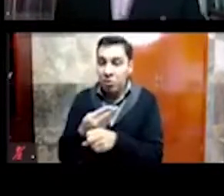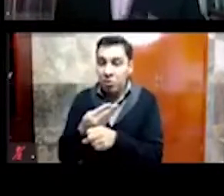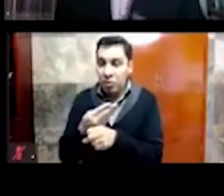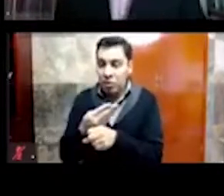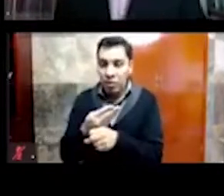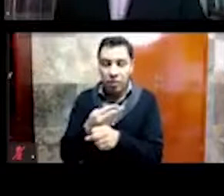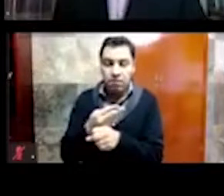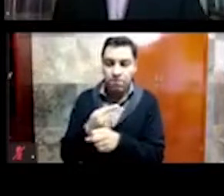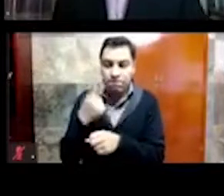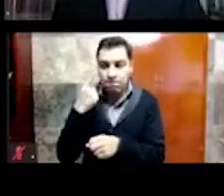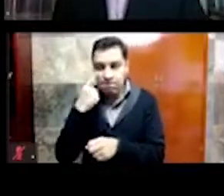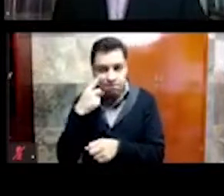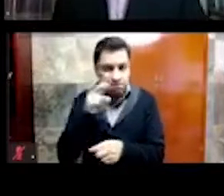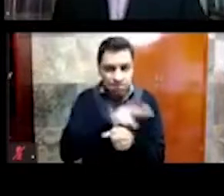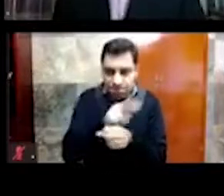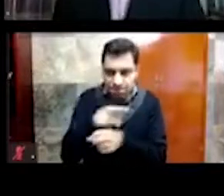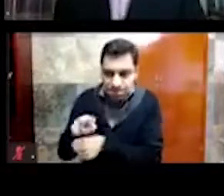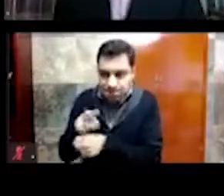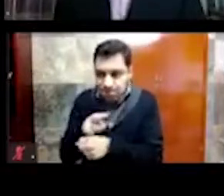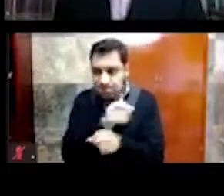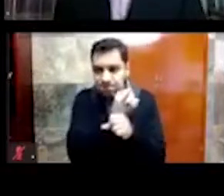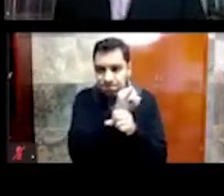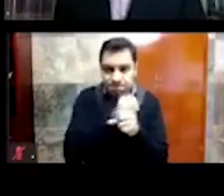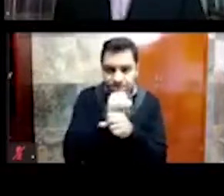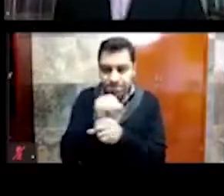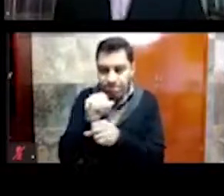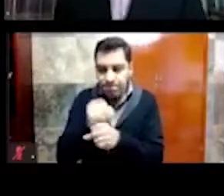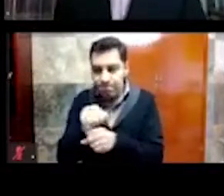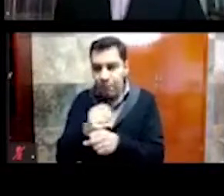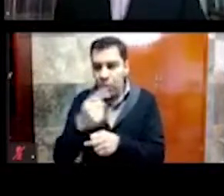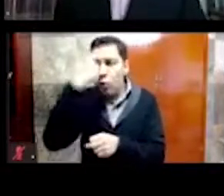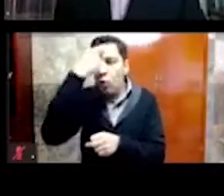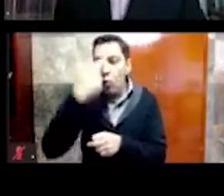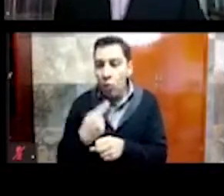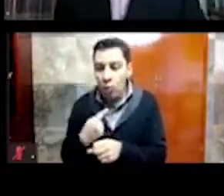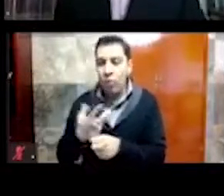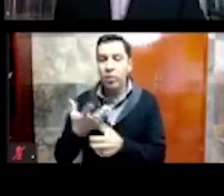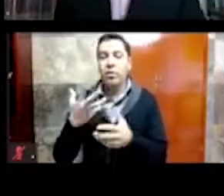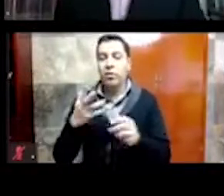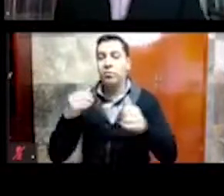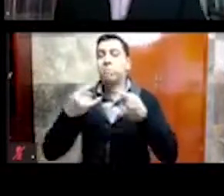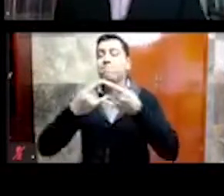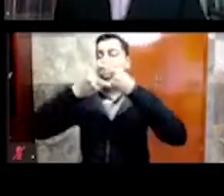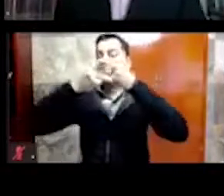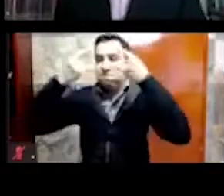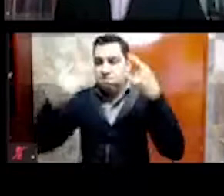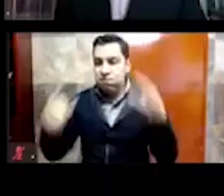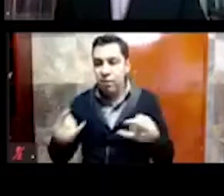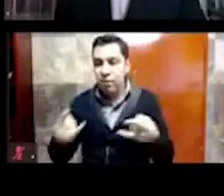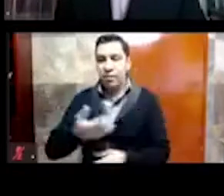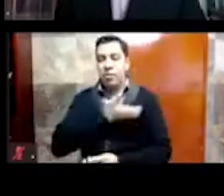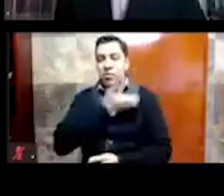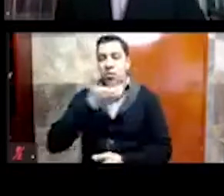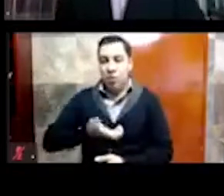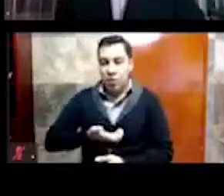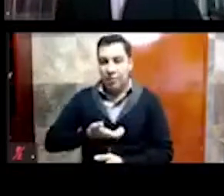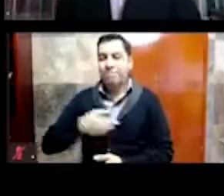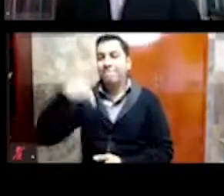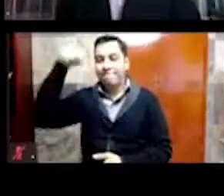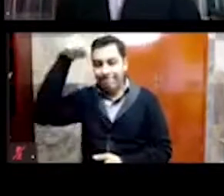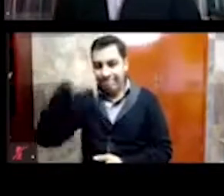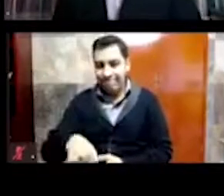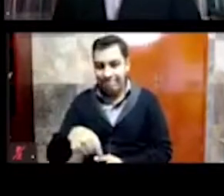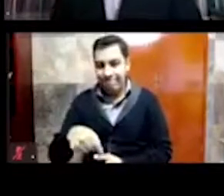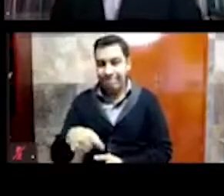inspector, también de, de monumentos arqueológicos o históricos de la Ciudad de México, y bueno, entonces